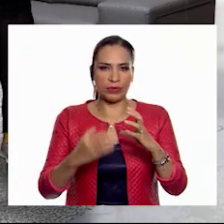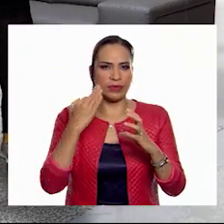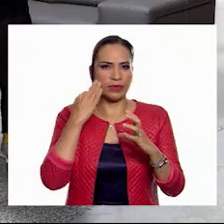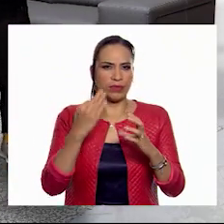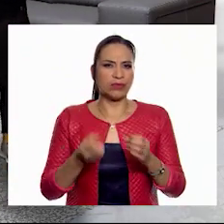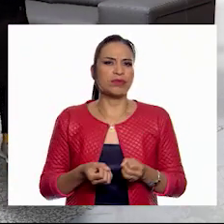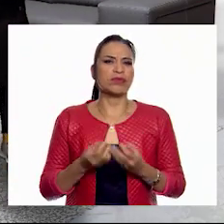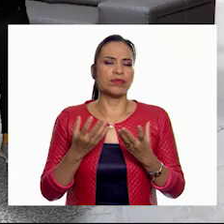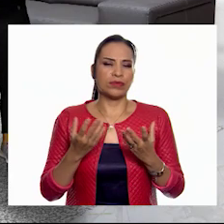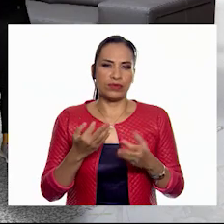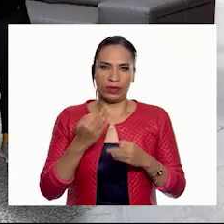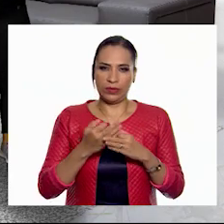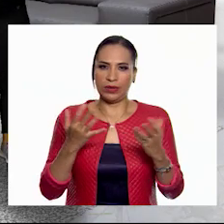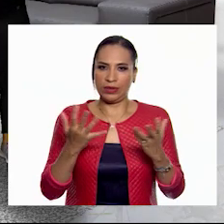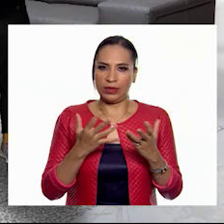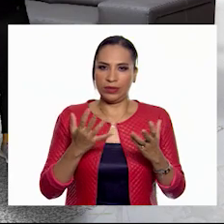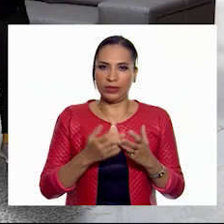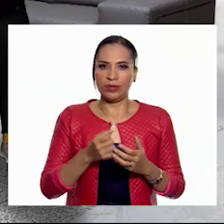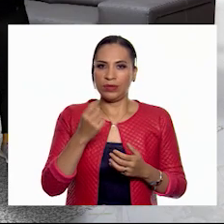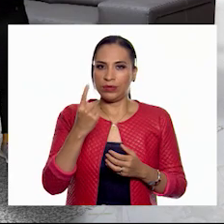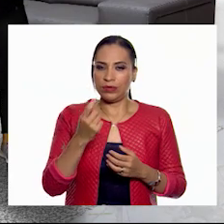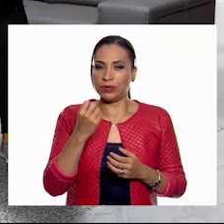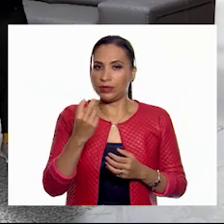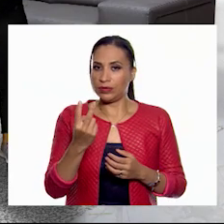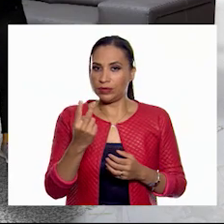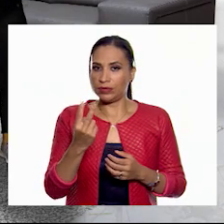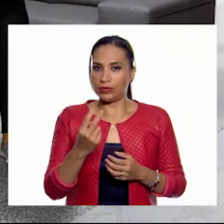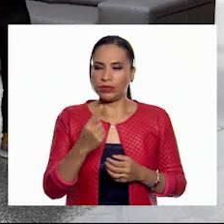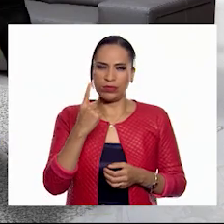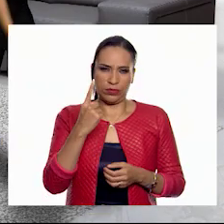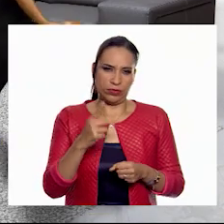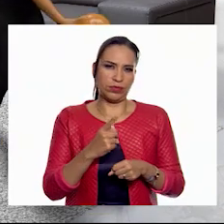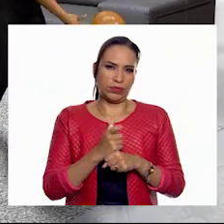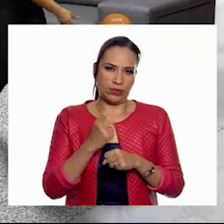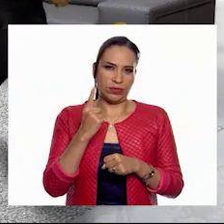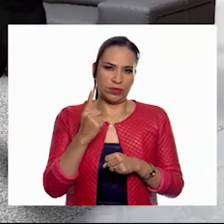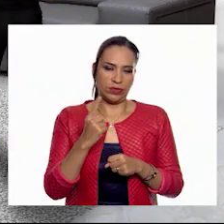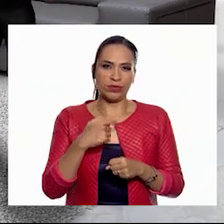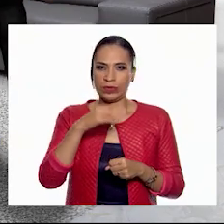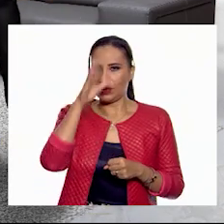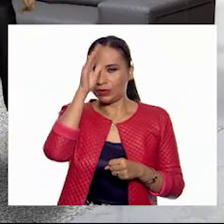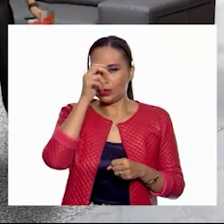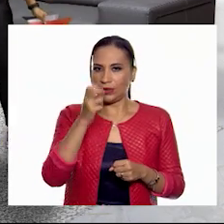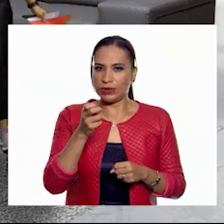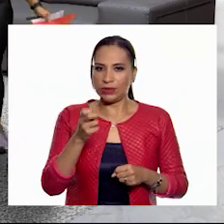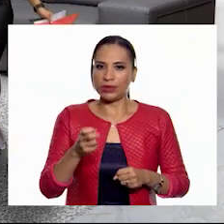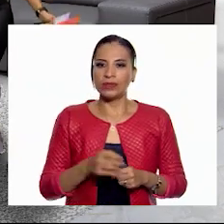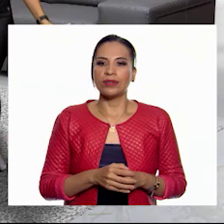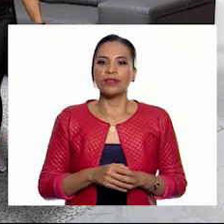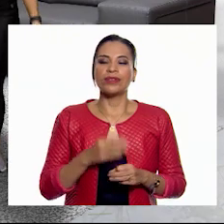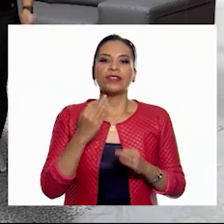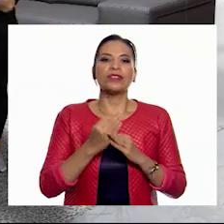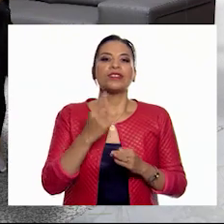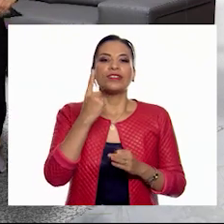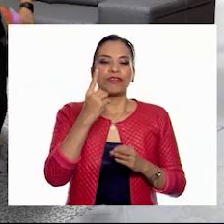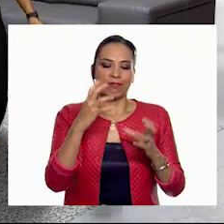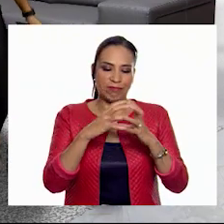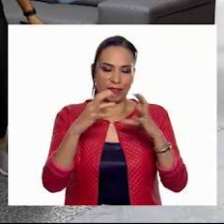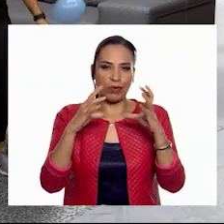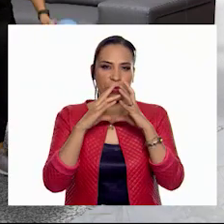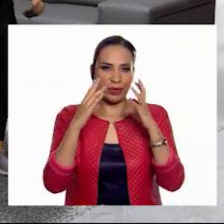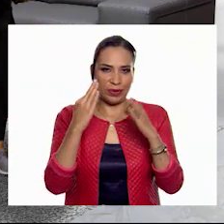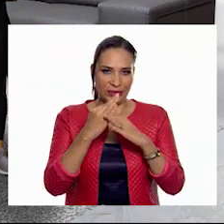tiempo. Ajá. Vamos a hacerlo con uno. ¿Quieres hacerlo tú con los dos? Primero con uno. Yo estoy de acuerdo. Yo también. Vamos a hacerlo con uno.